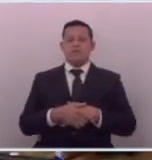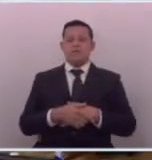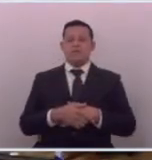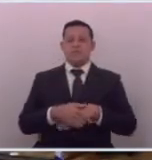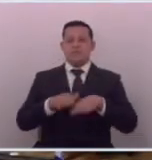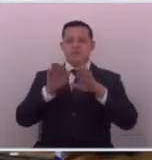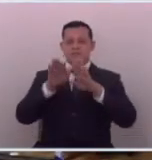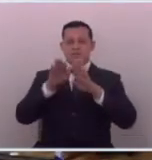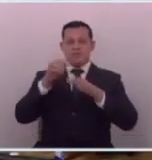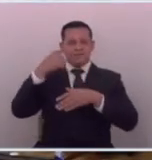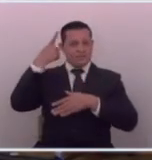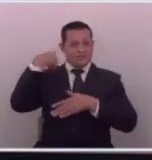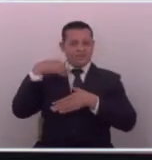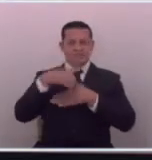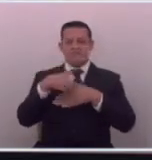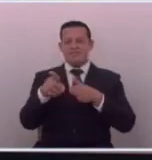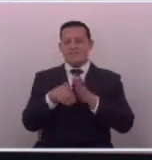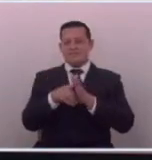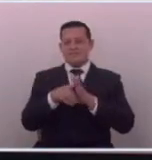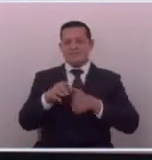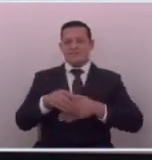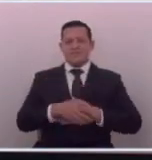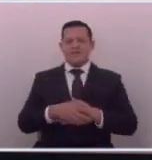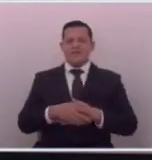gracias diputado